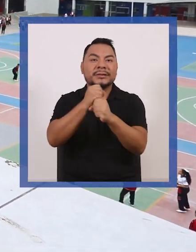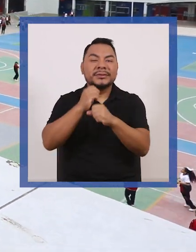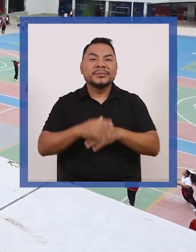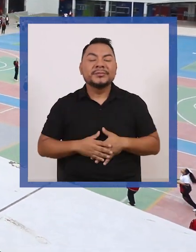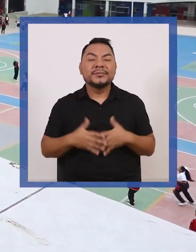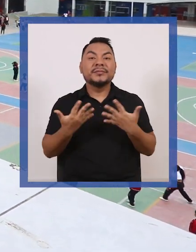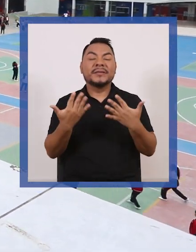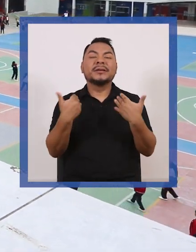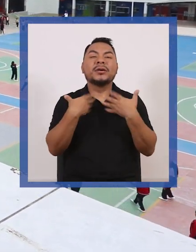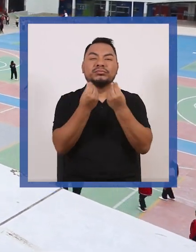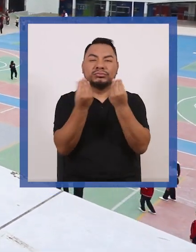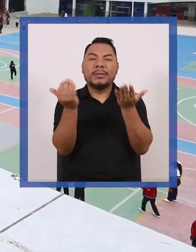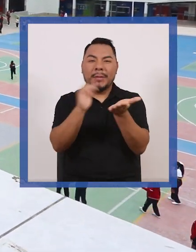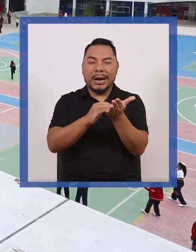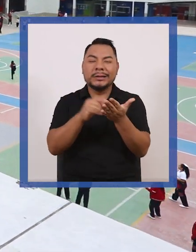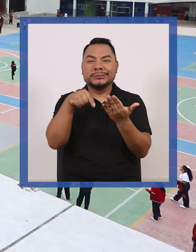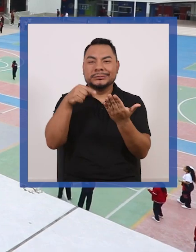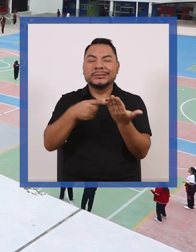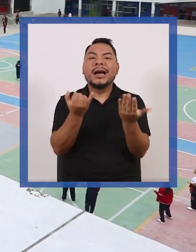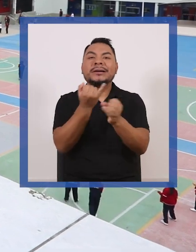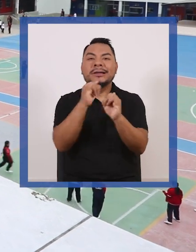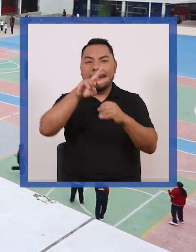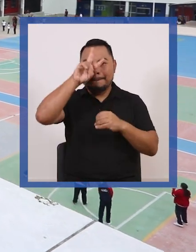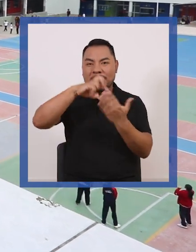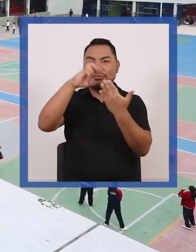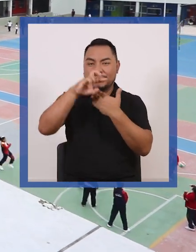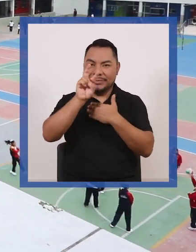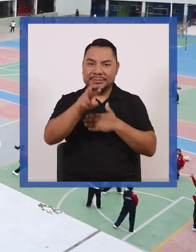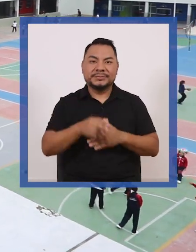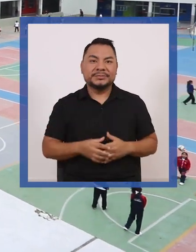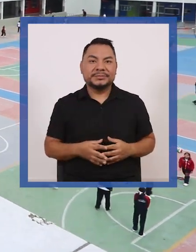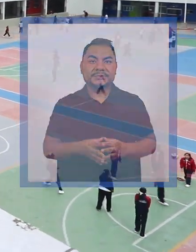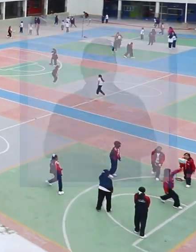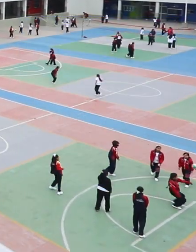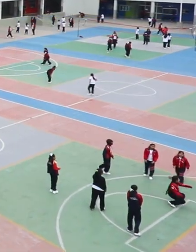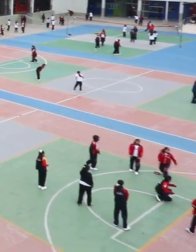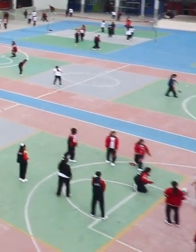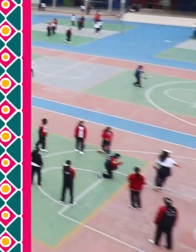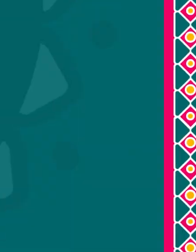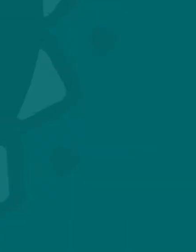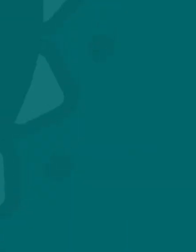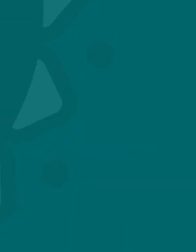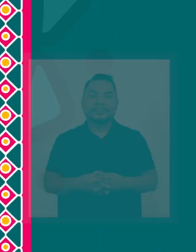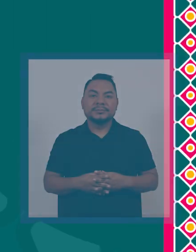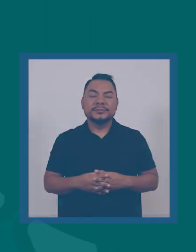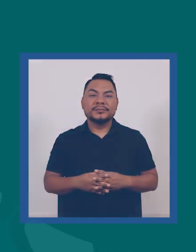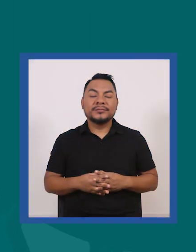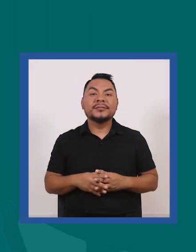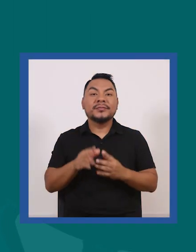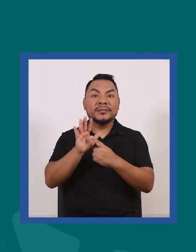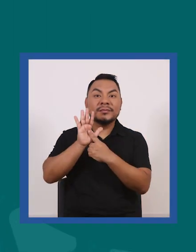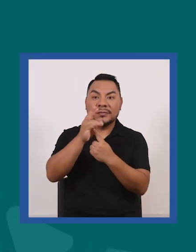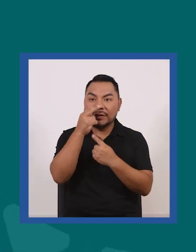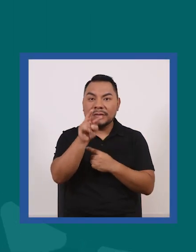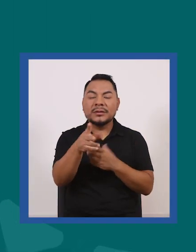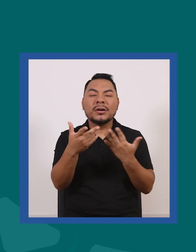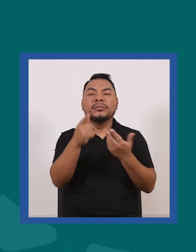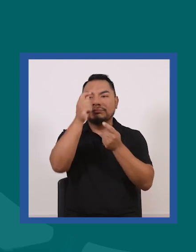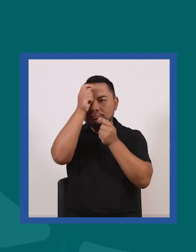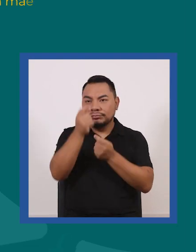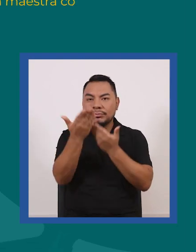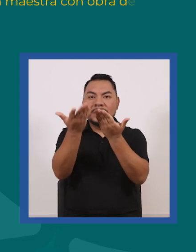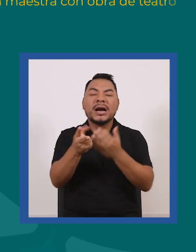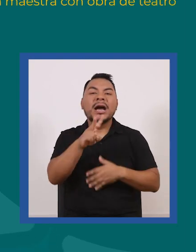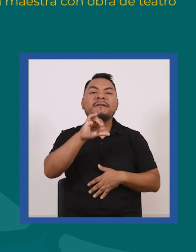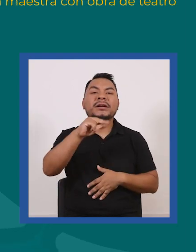de los años. Pero tenemos mucho más en modo bicentenario. ¡Vamos con un adelanto! A continuación, homenaje a